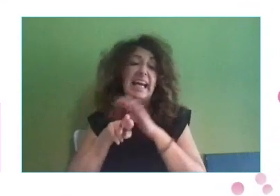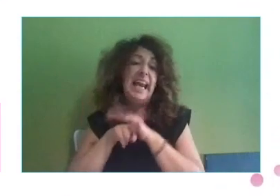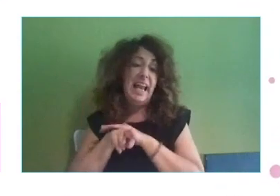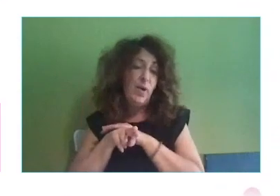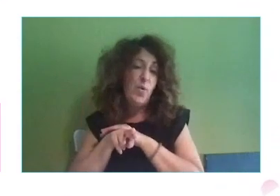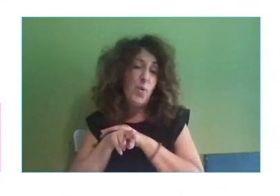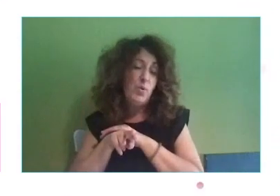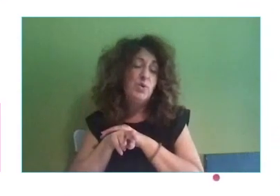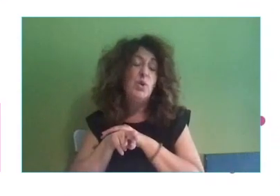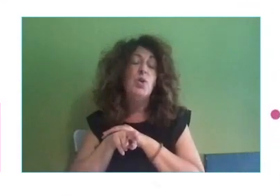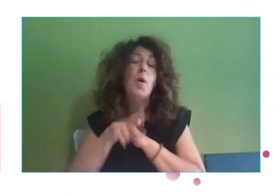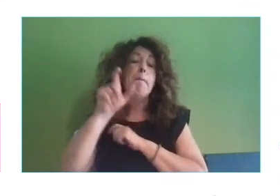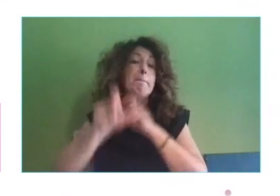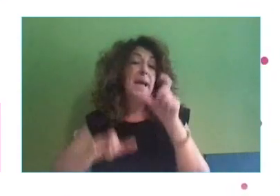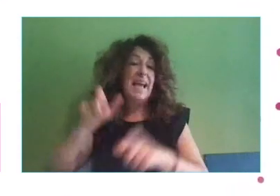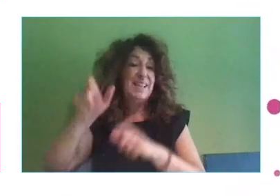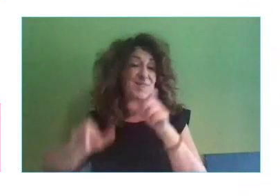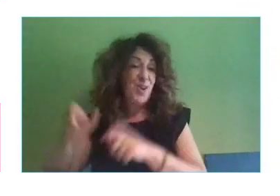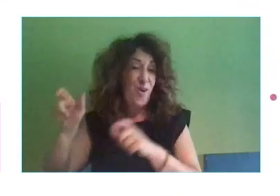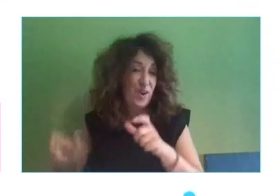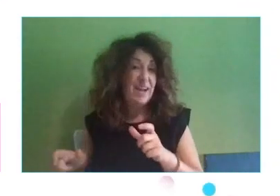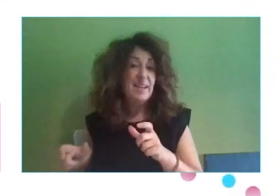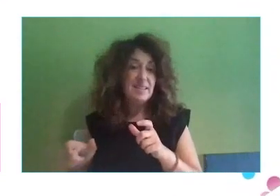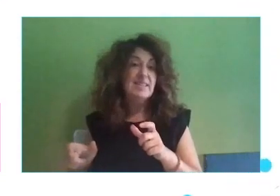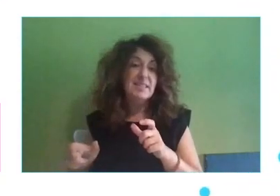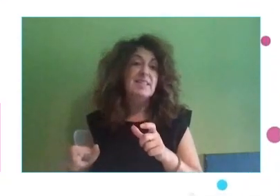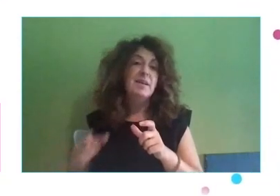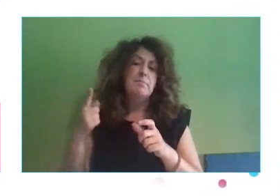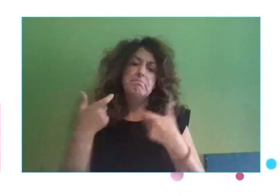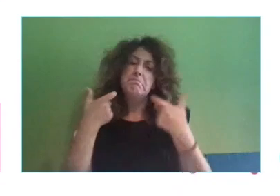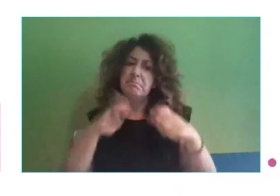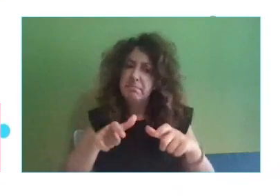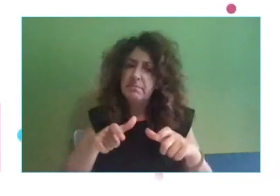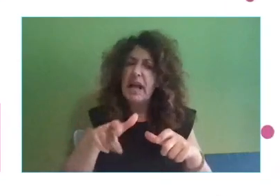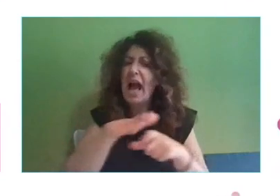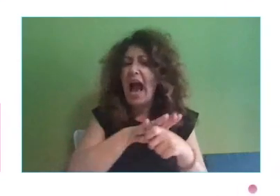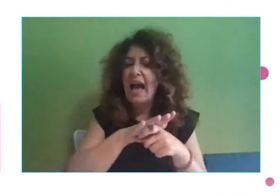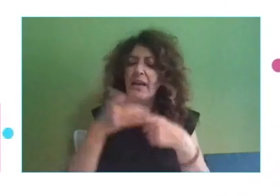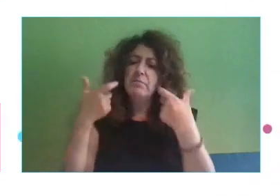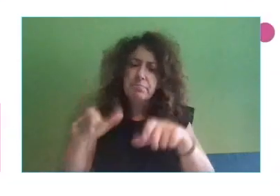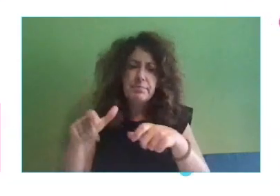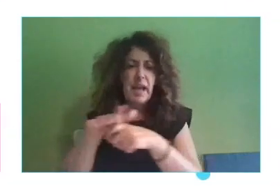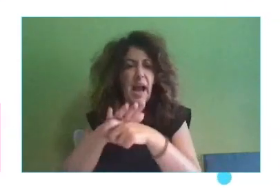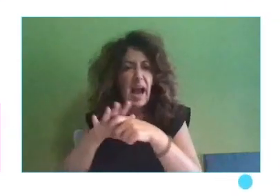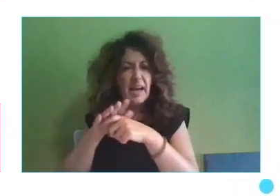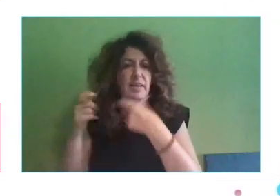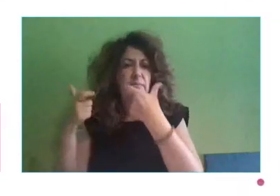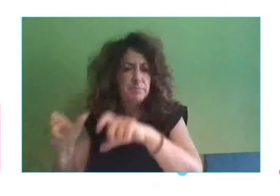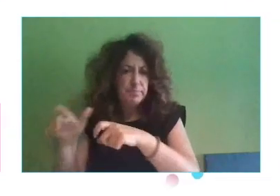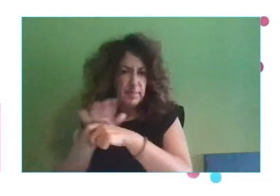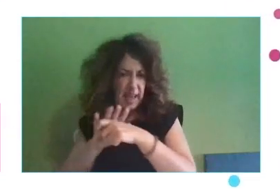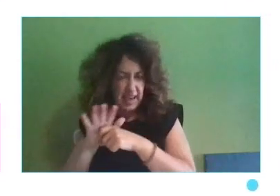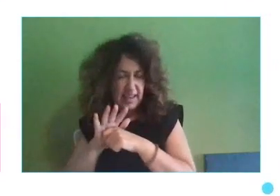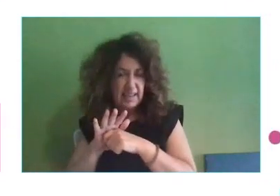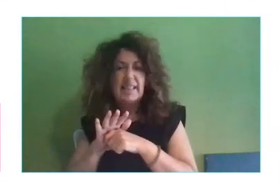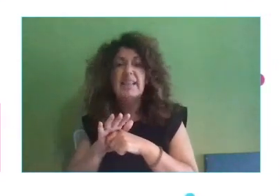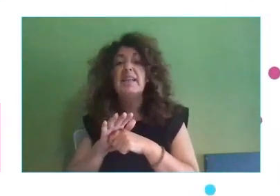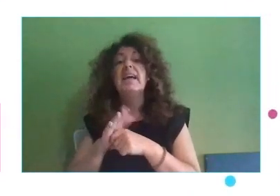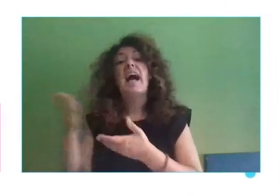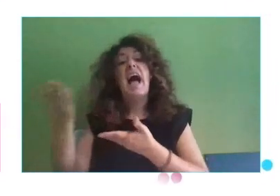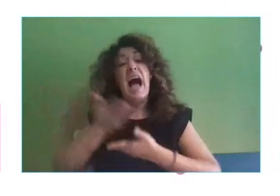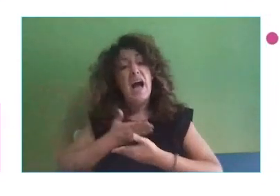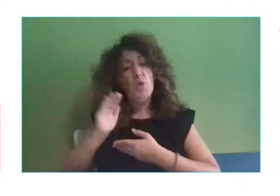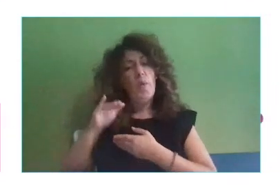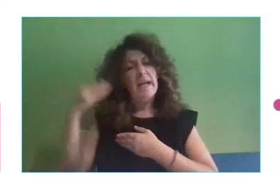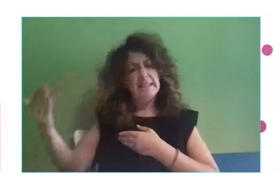compañía que ya se puedan ir segmentando por áreas. Por supuesto, siempre vamos a poder tener ayuda externa, pero ya